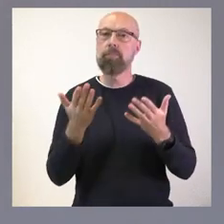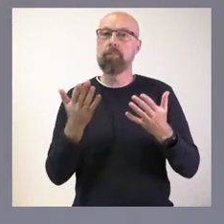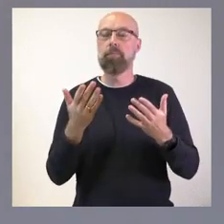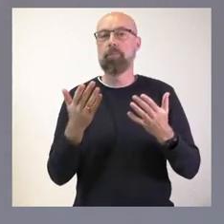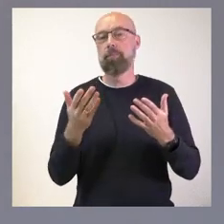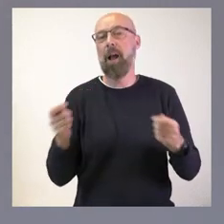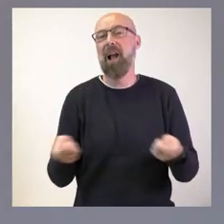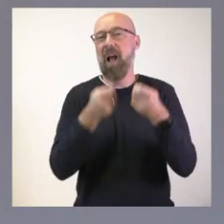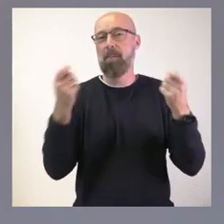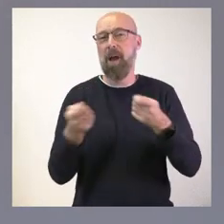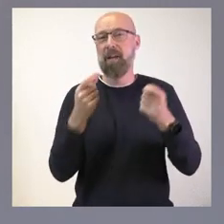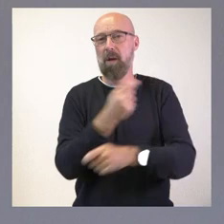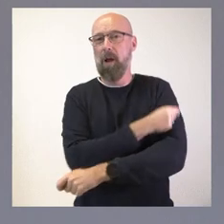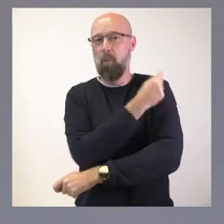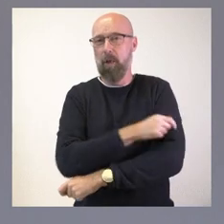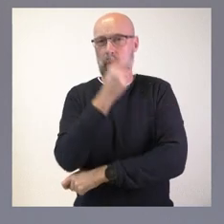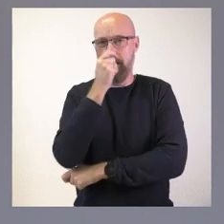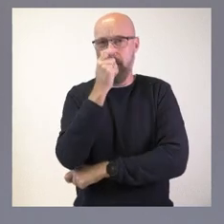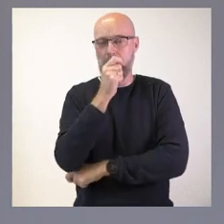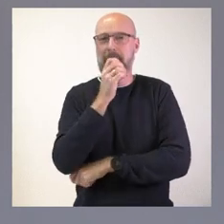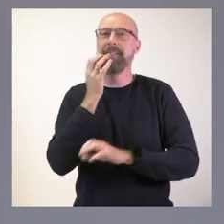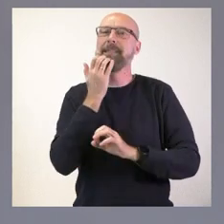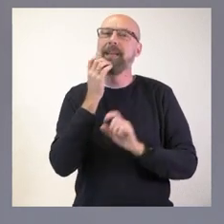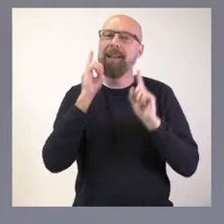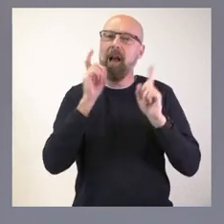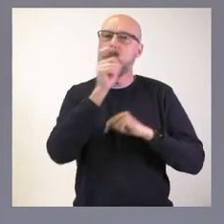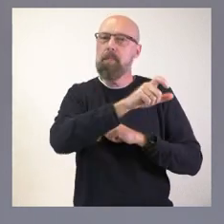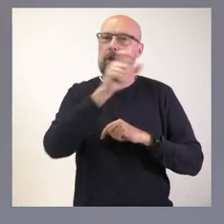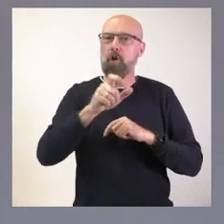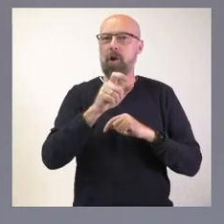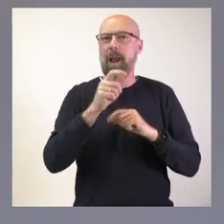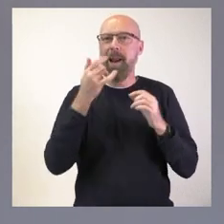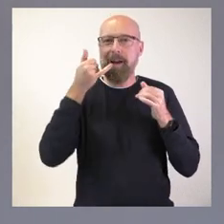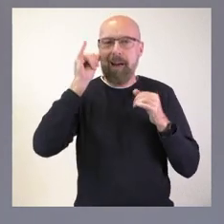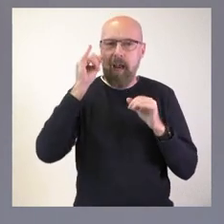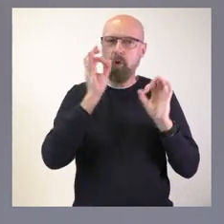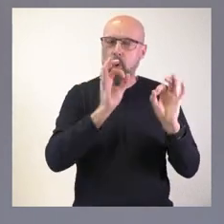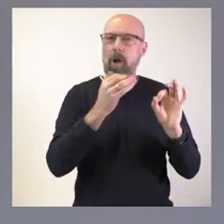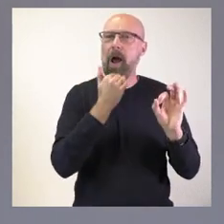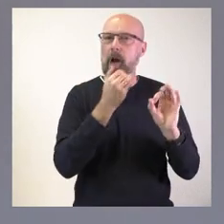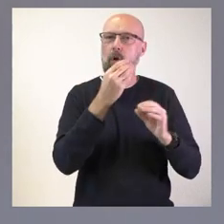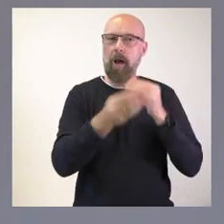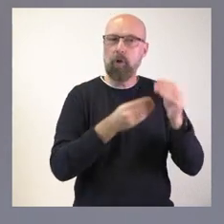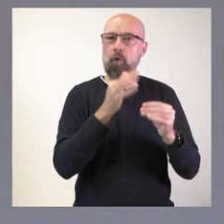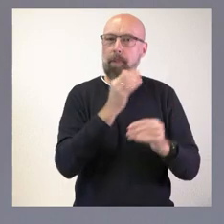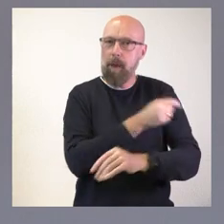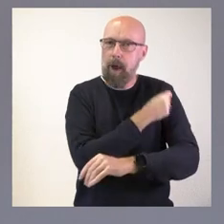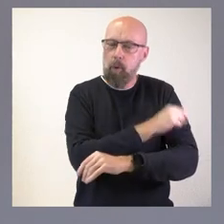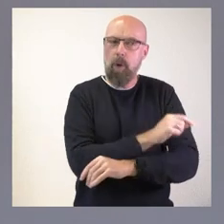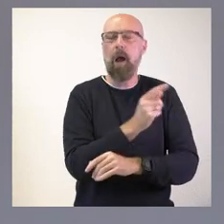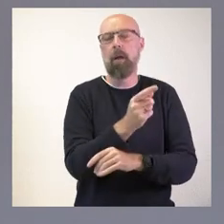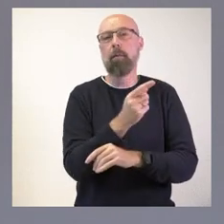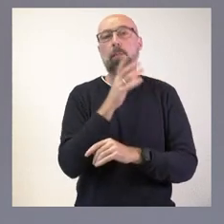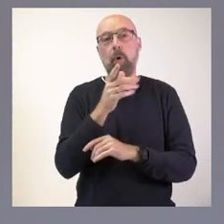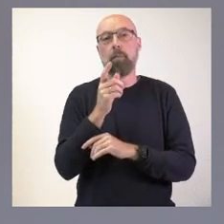gripe para aquellas personas que estén en situación de riesgo y no lo hayan hecho. Como esta campaña la hemos adelantado en esta ocasión en